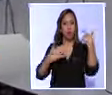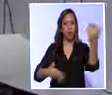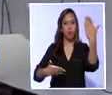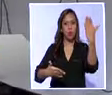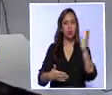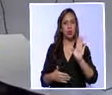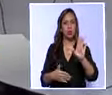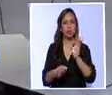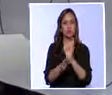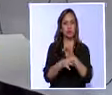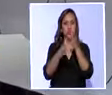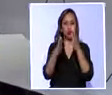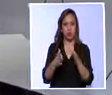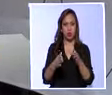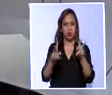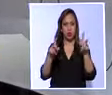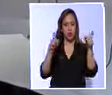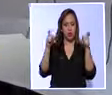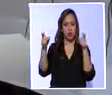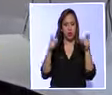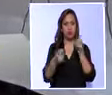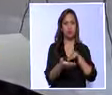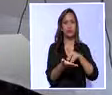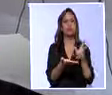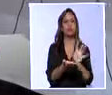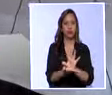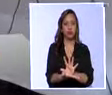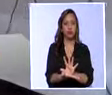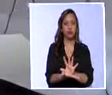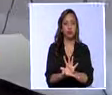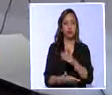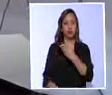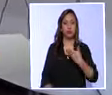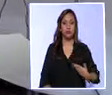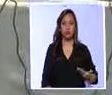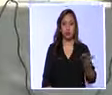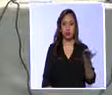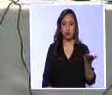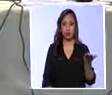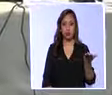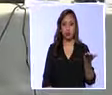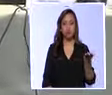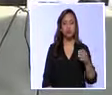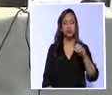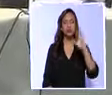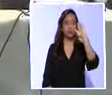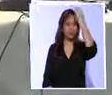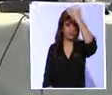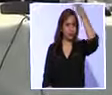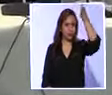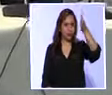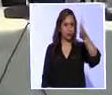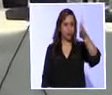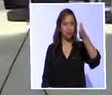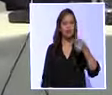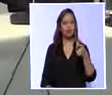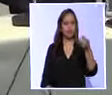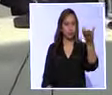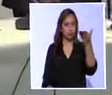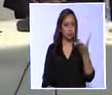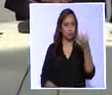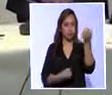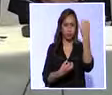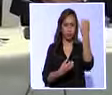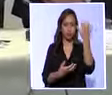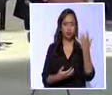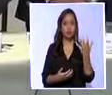funcionario sujeto a control por parte de la Asamblea. El presidente de la legislatura, José Serrano, recibió el informe de manos